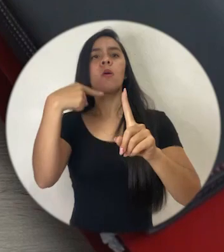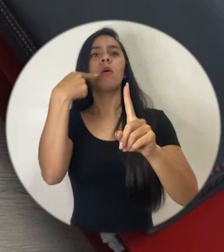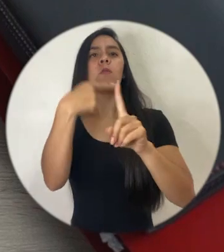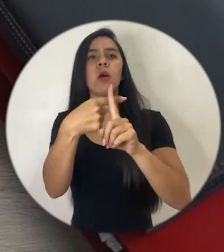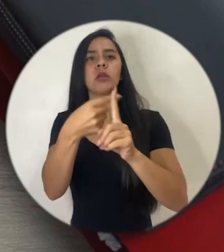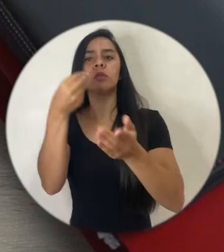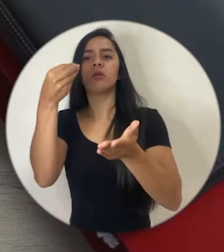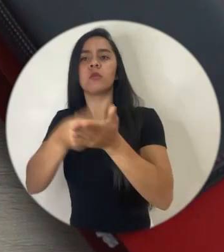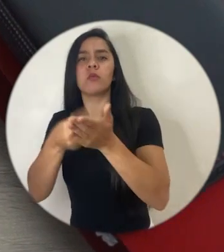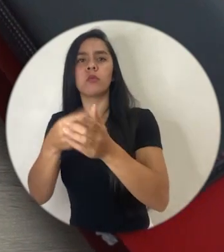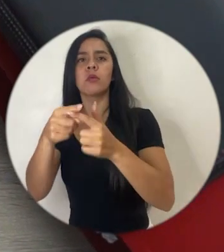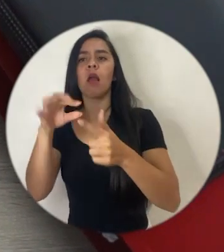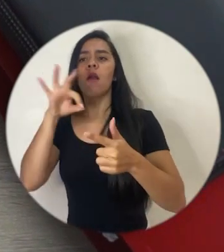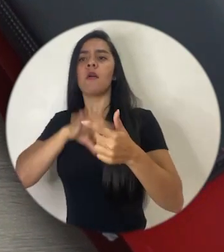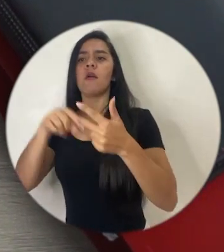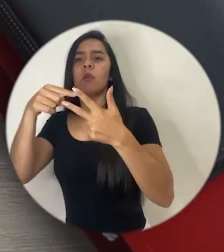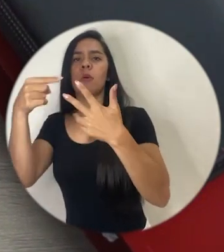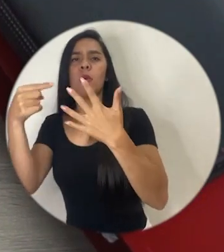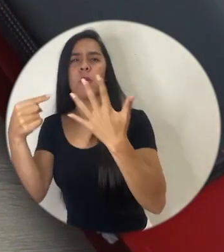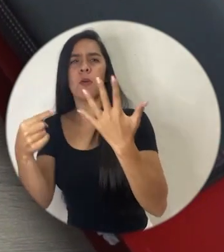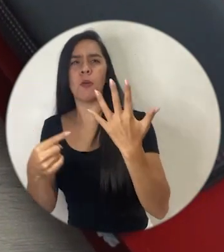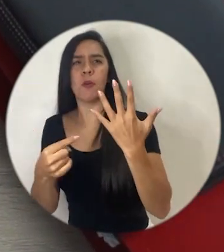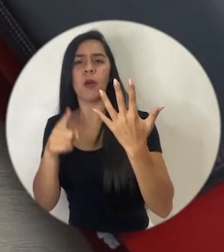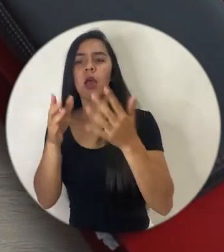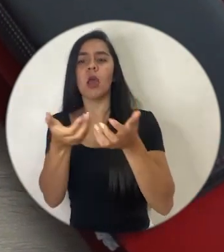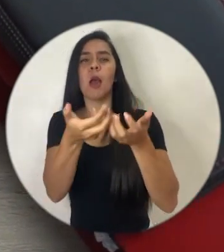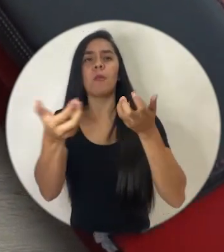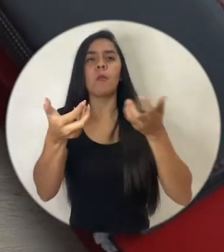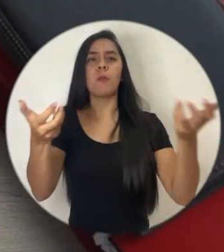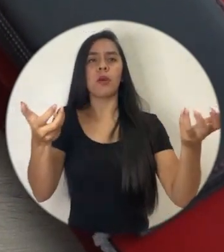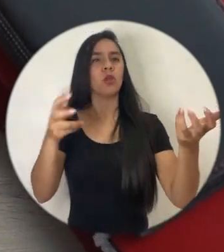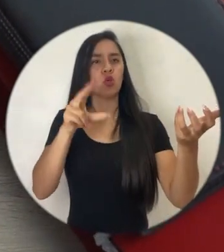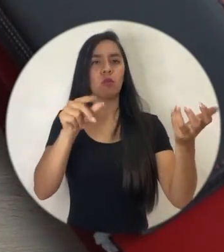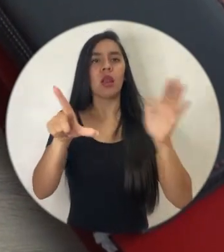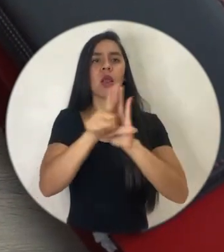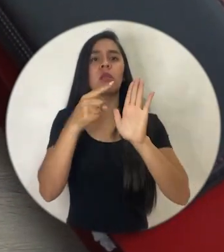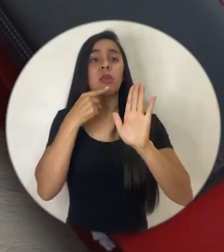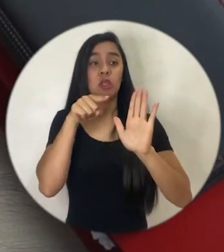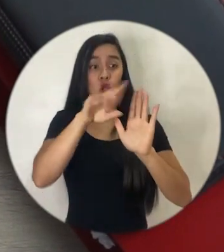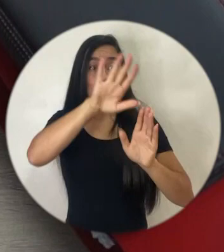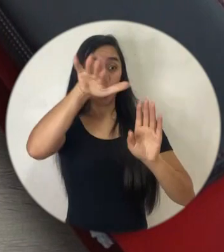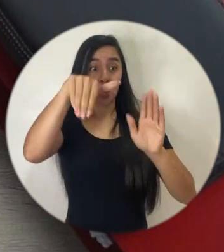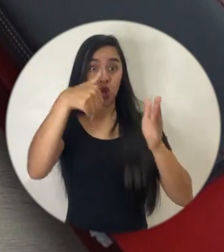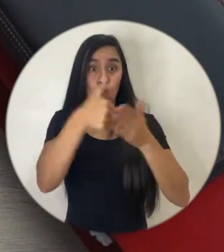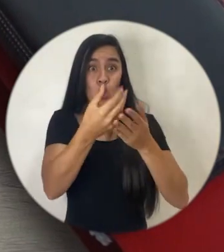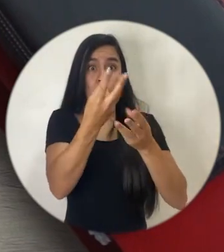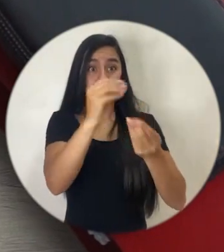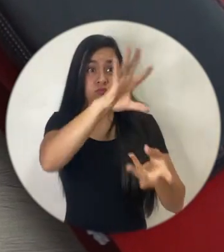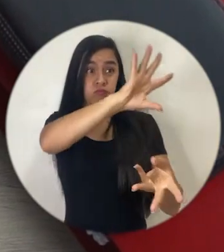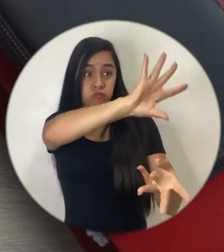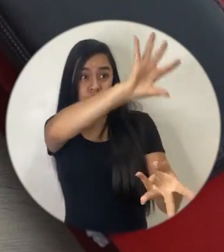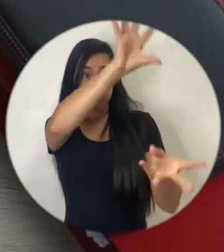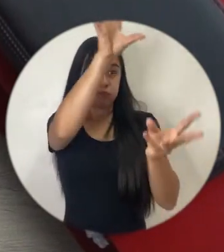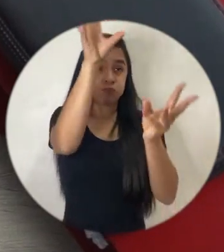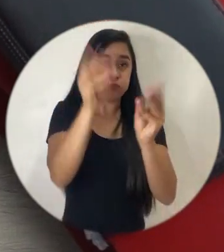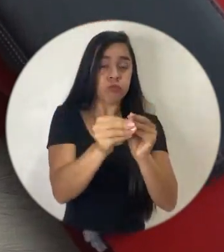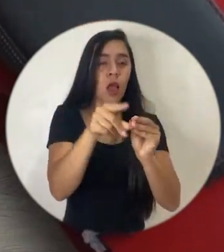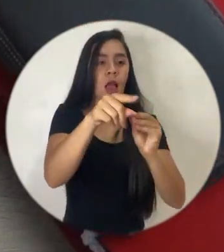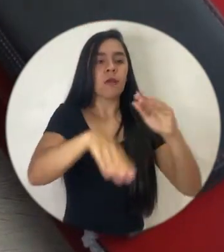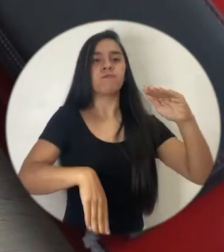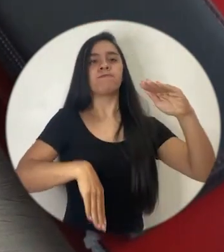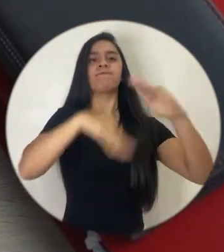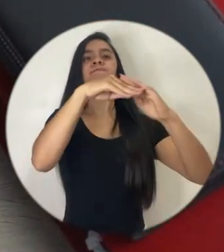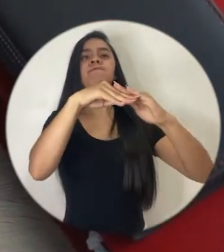se los cobren por aparte. La ley lo que hace es englobar todos esos costos del crédito y ponerles un